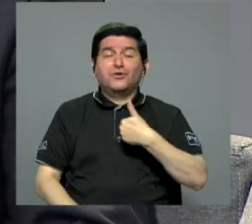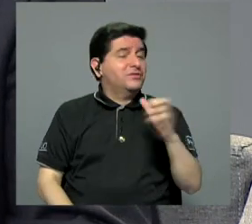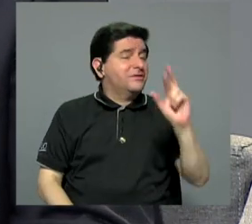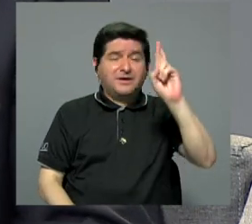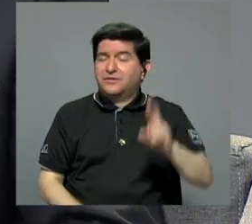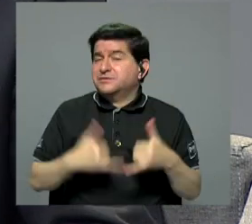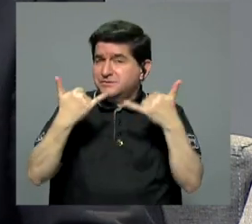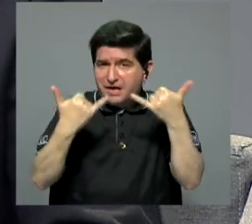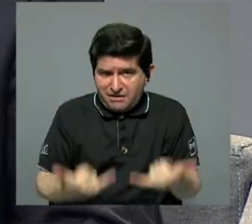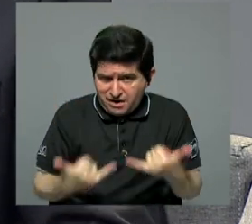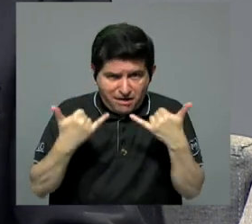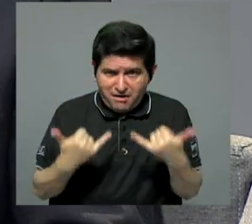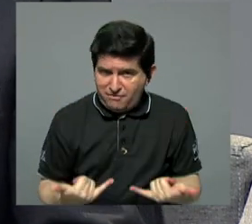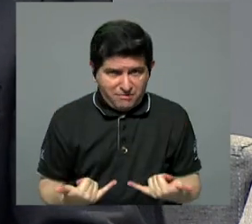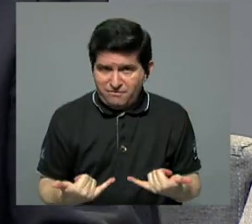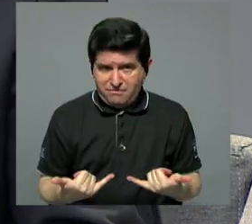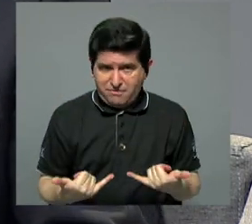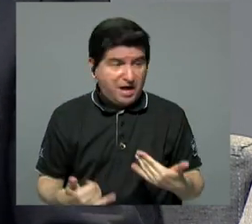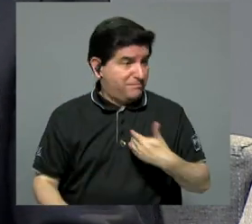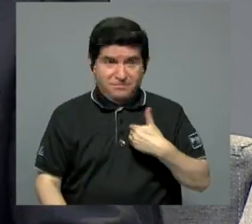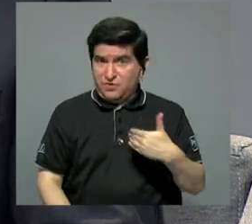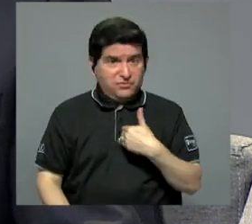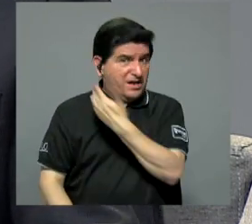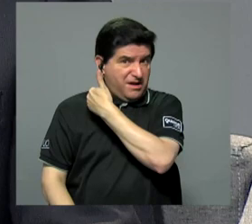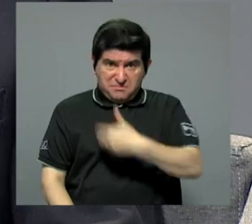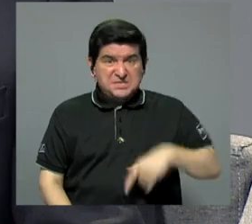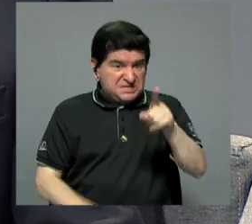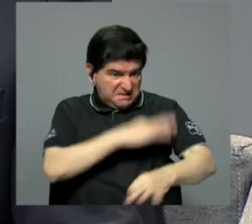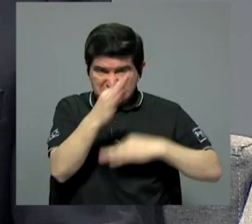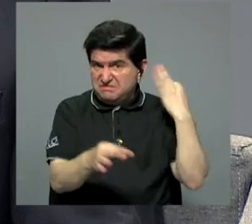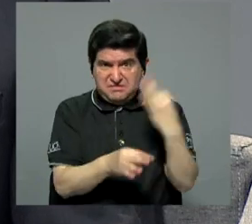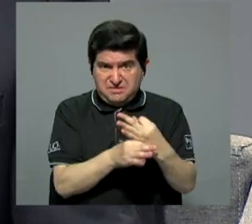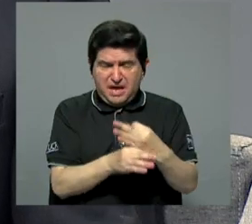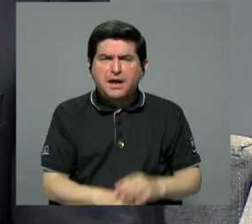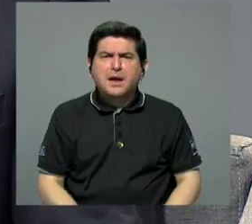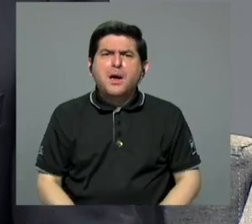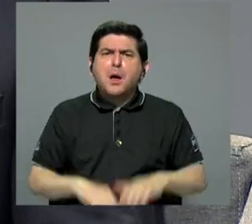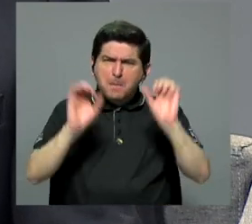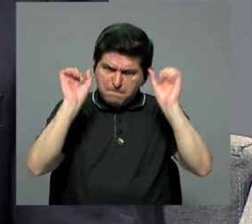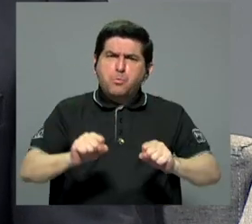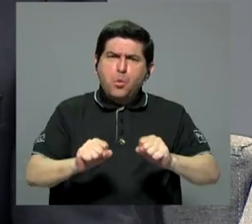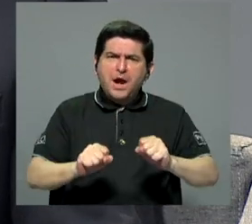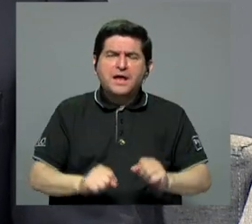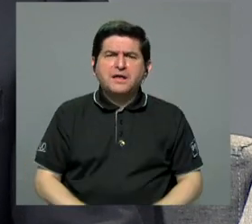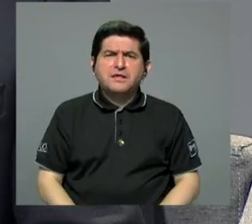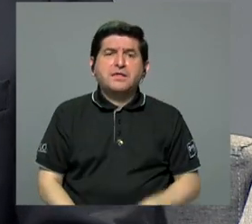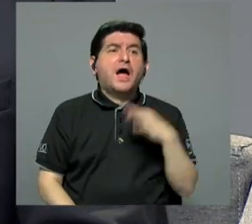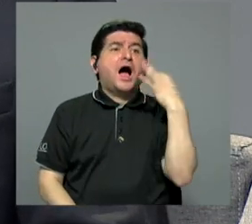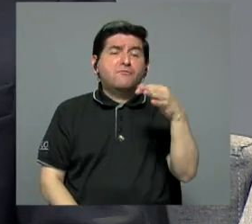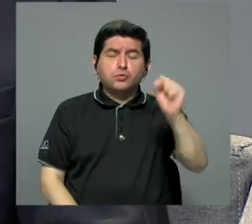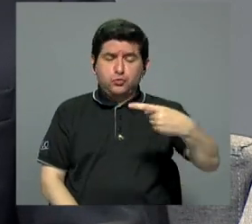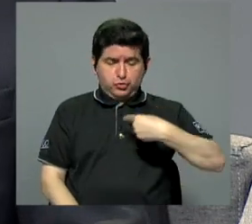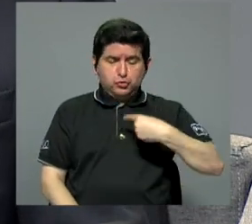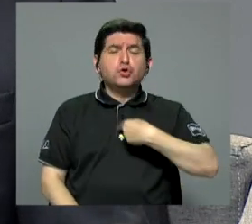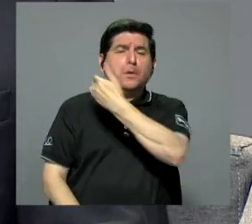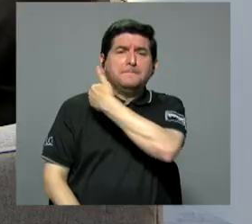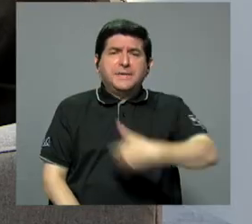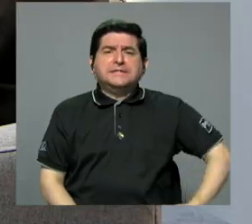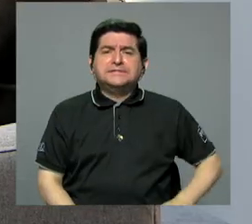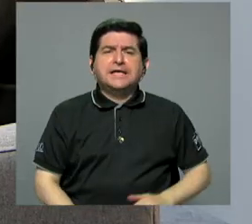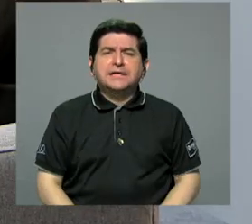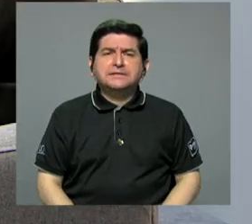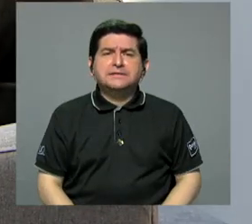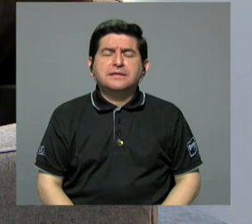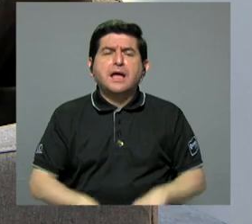en Costa Rica, hoy por hoy no tenemos un presidente así? ¿Qué le cuesta a presidente con liderazgo, como vamos a tener cuando me hagan a mi presidente,